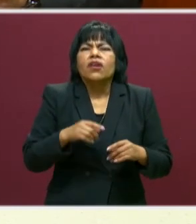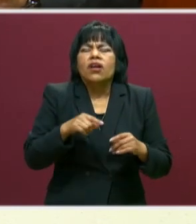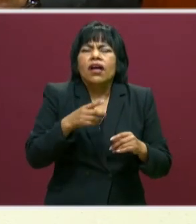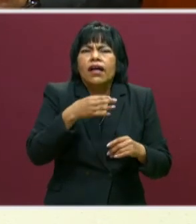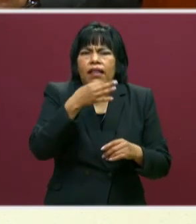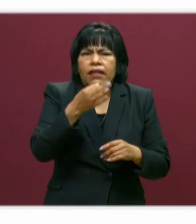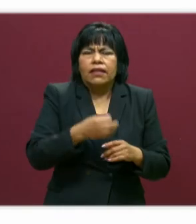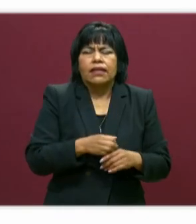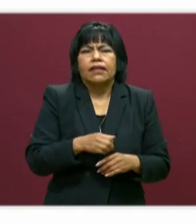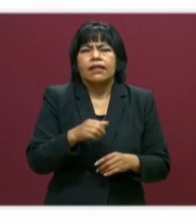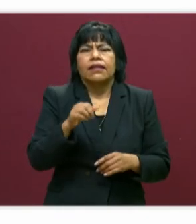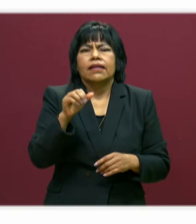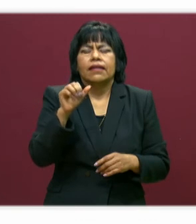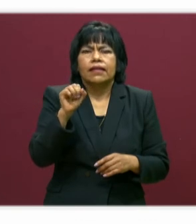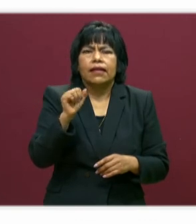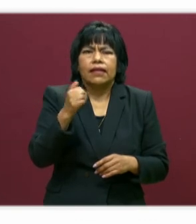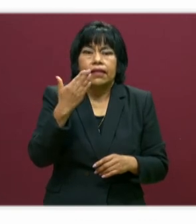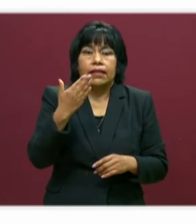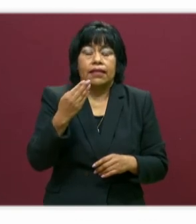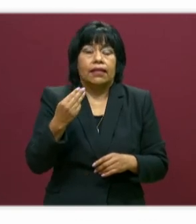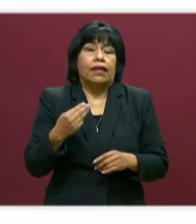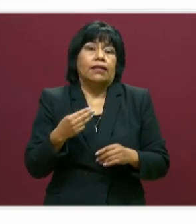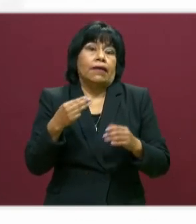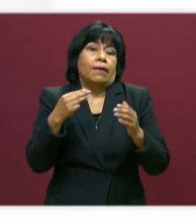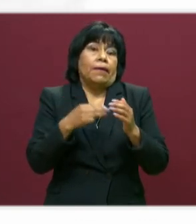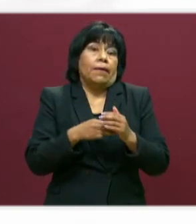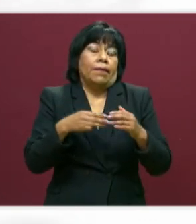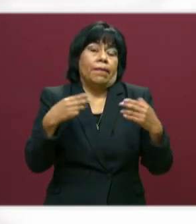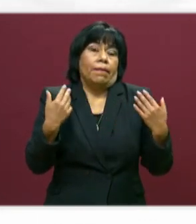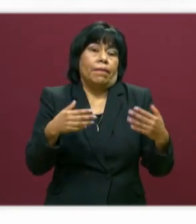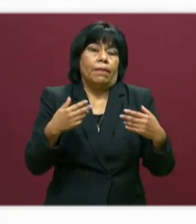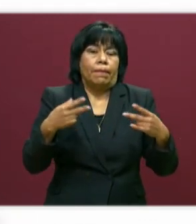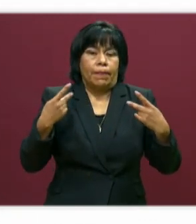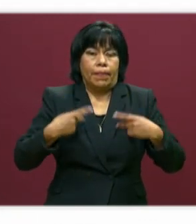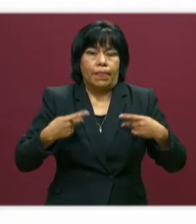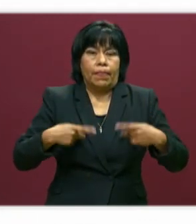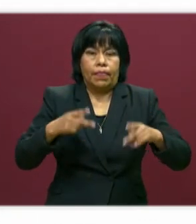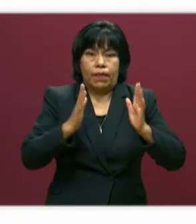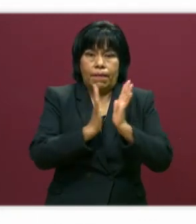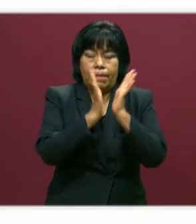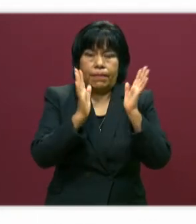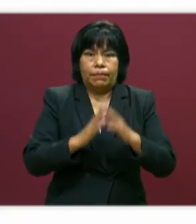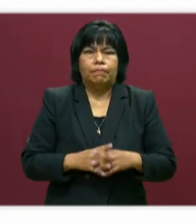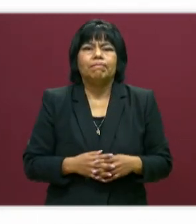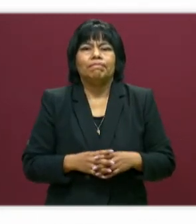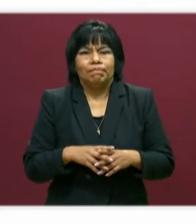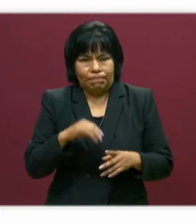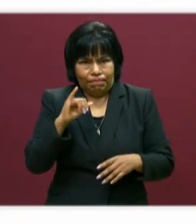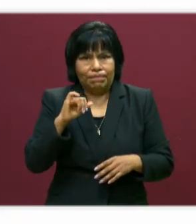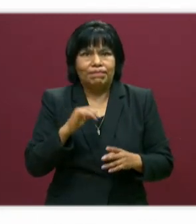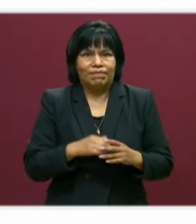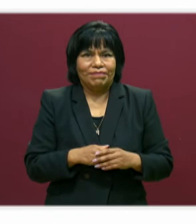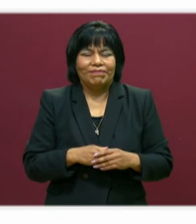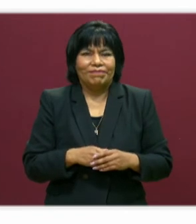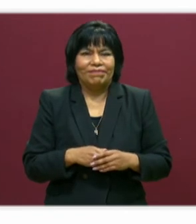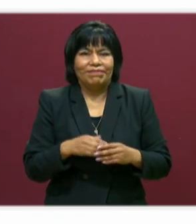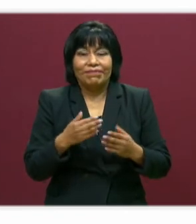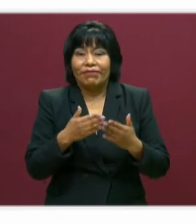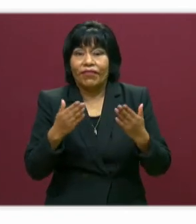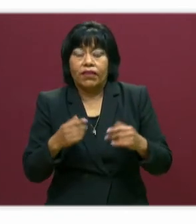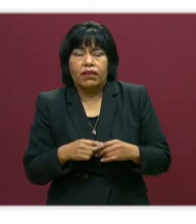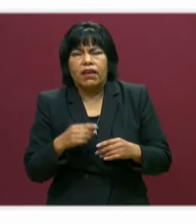son 65 mil usuarios aproximadamente, ¿verdad? Sí, exactamente, hoy la tecnología era impensable,